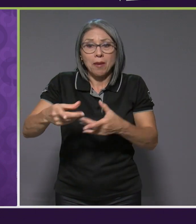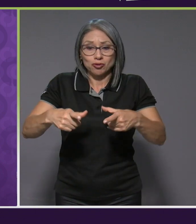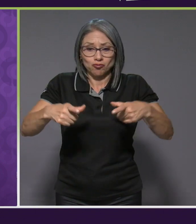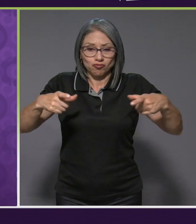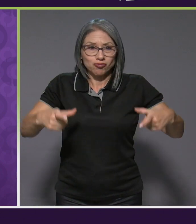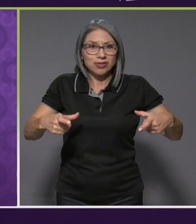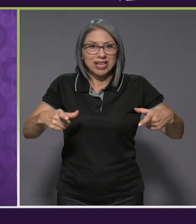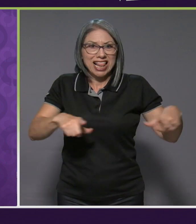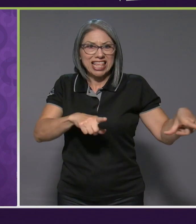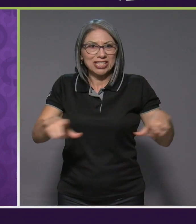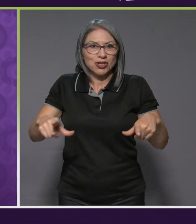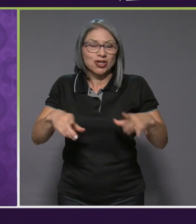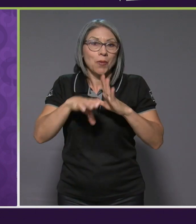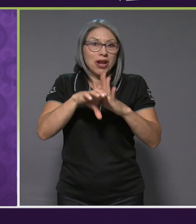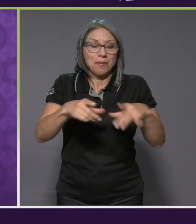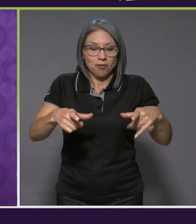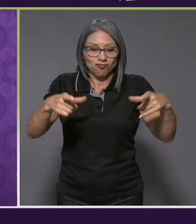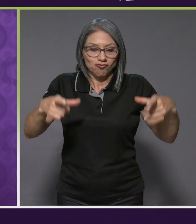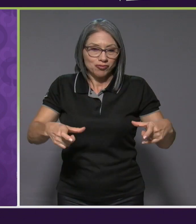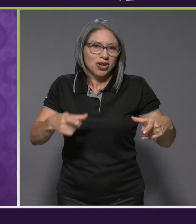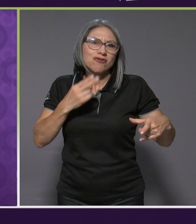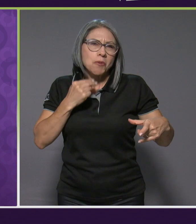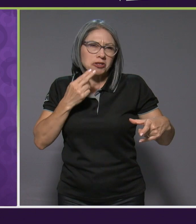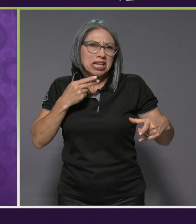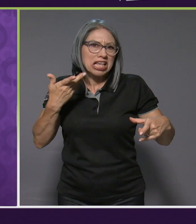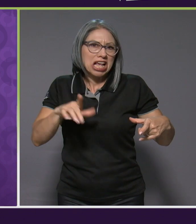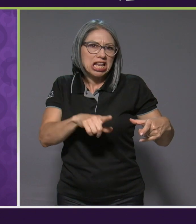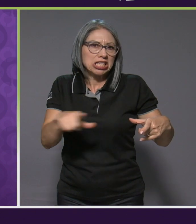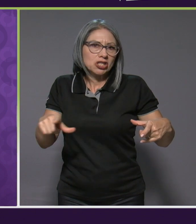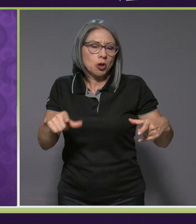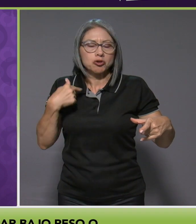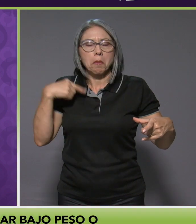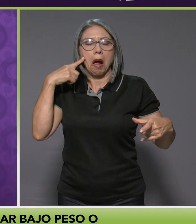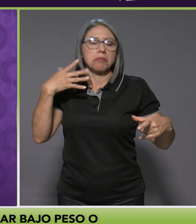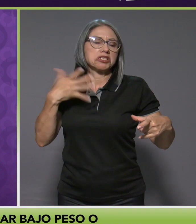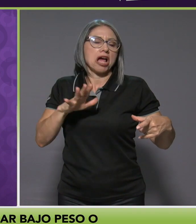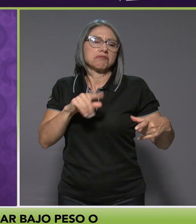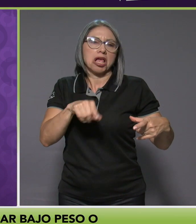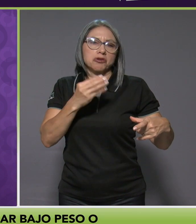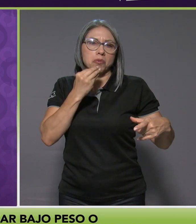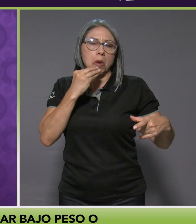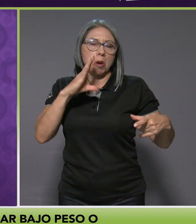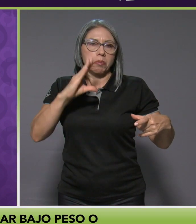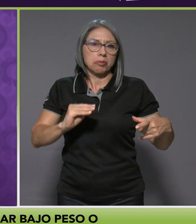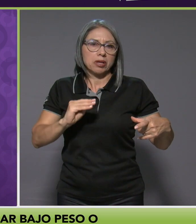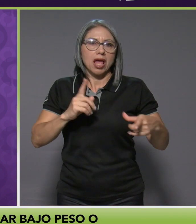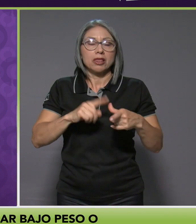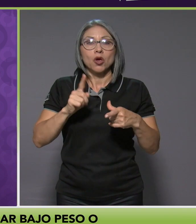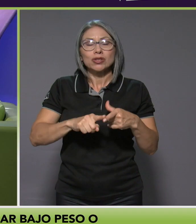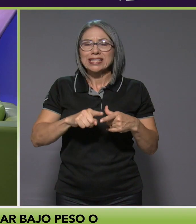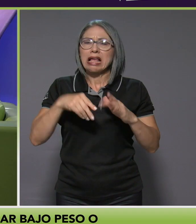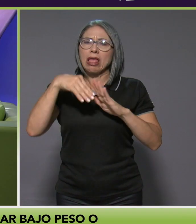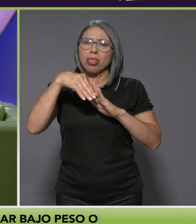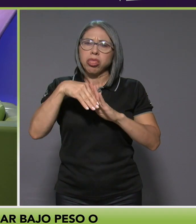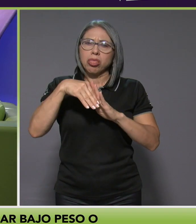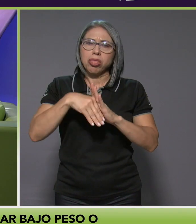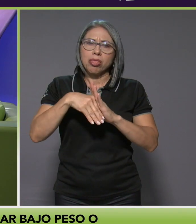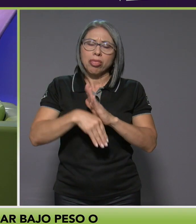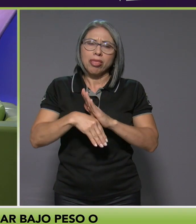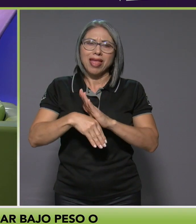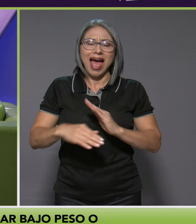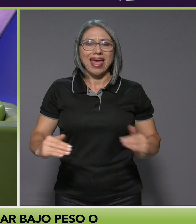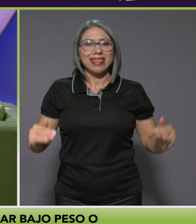repostería que ya vienen listos y que esa fue mi cena, por ejemplo, empezamos a ver un deterioro a nivel nutricional y especialmente